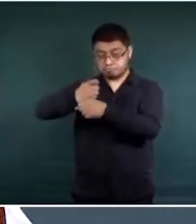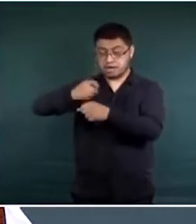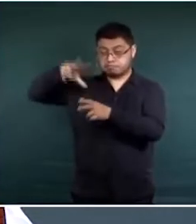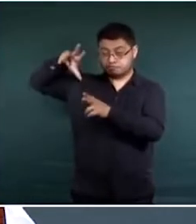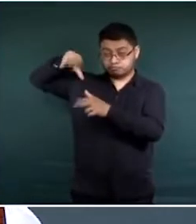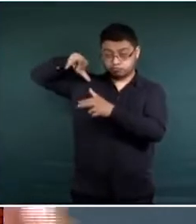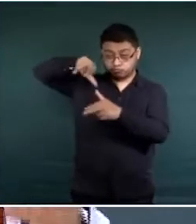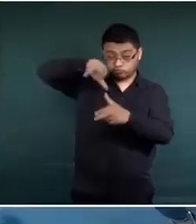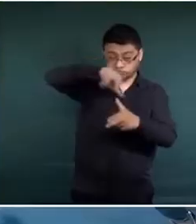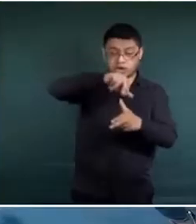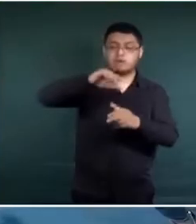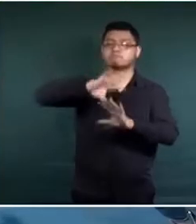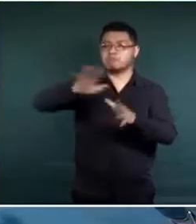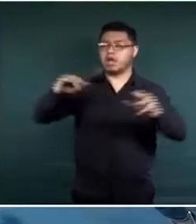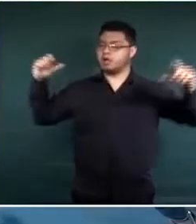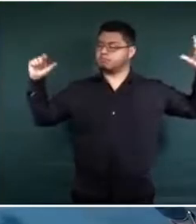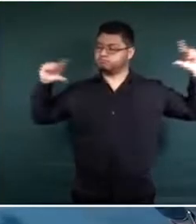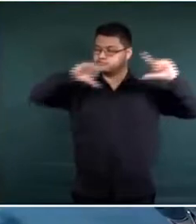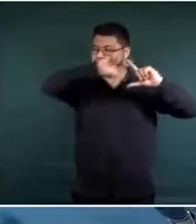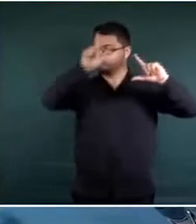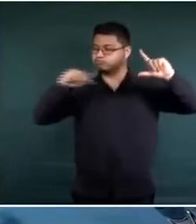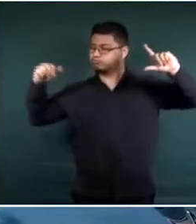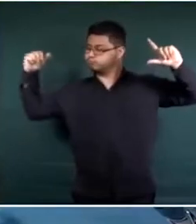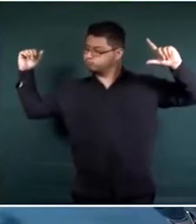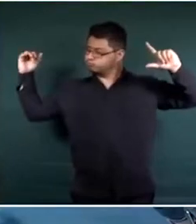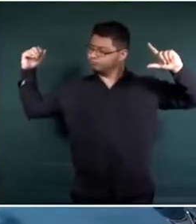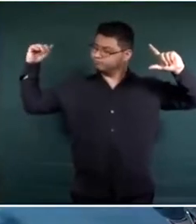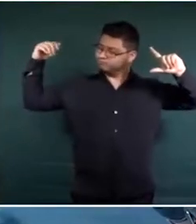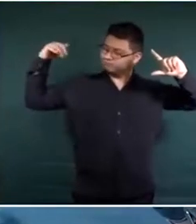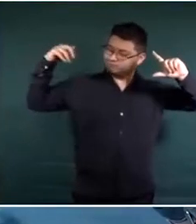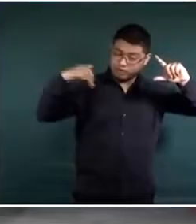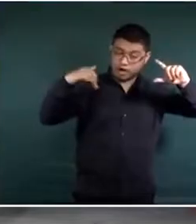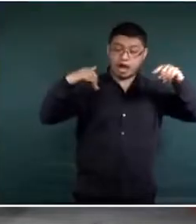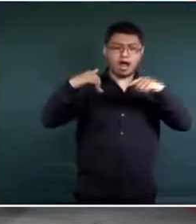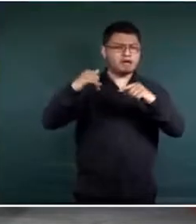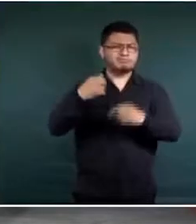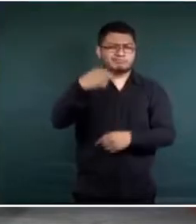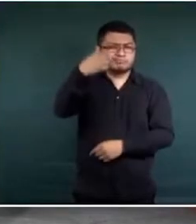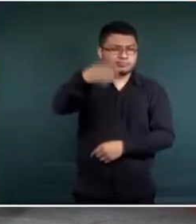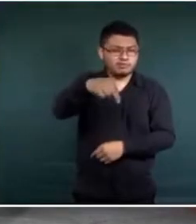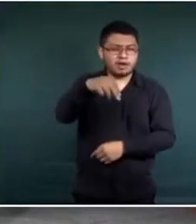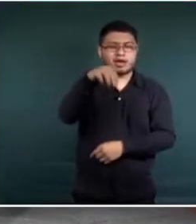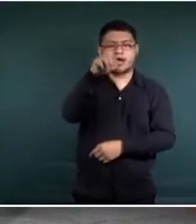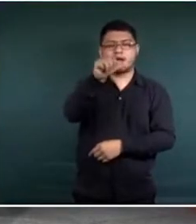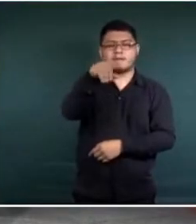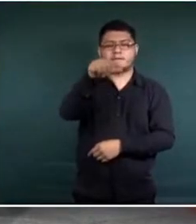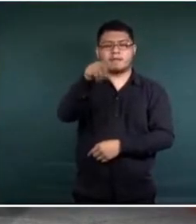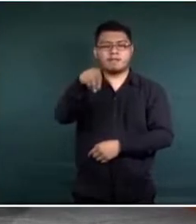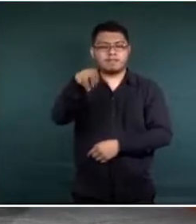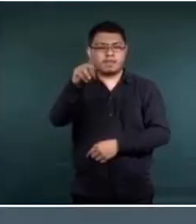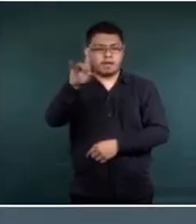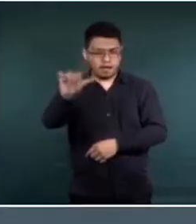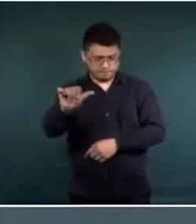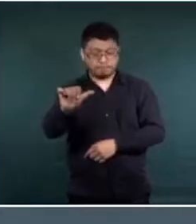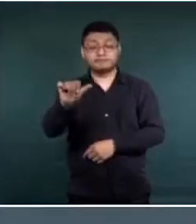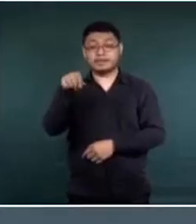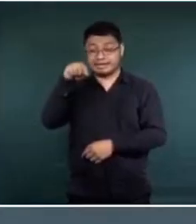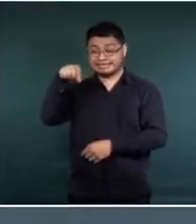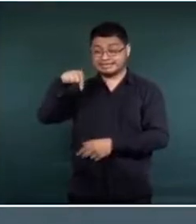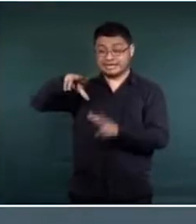nacional por Centroamérica, la tormenta tropical Amanda. Esa tormenta tropical Amanda